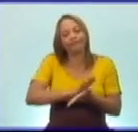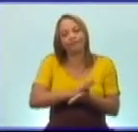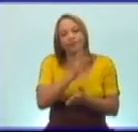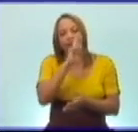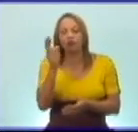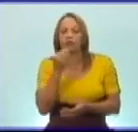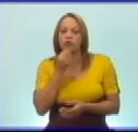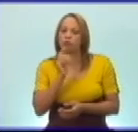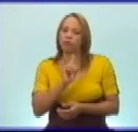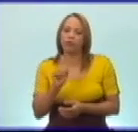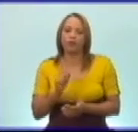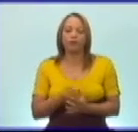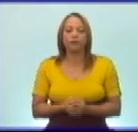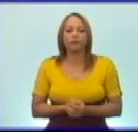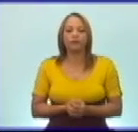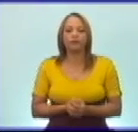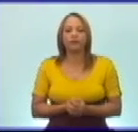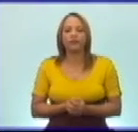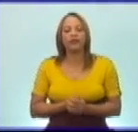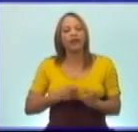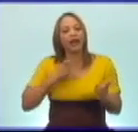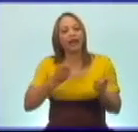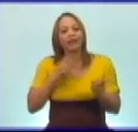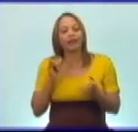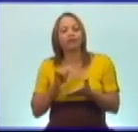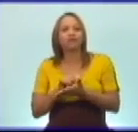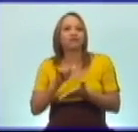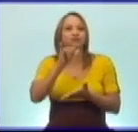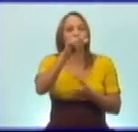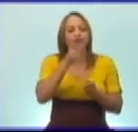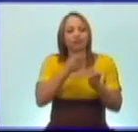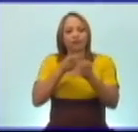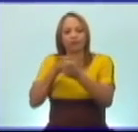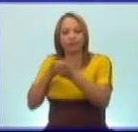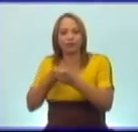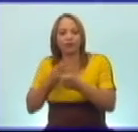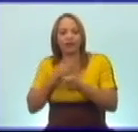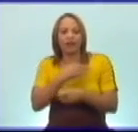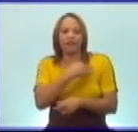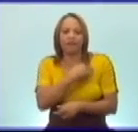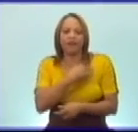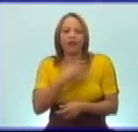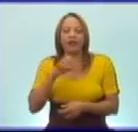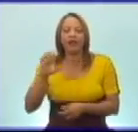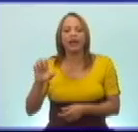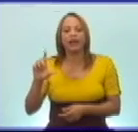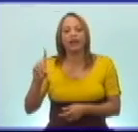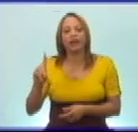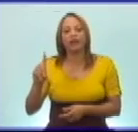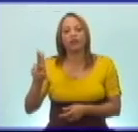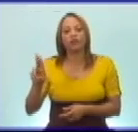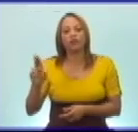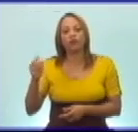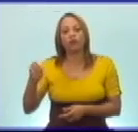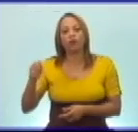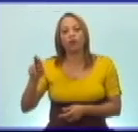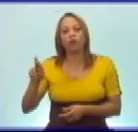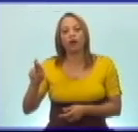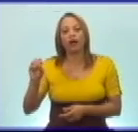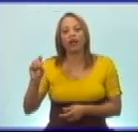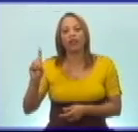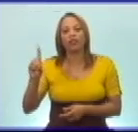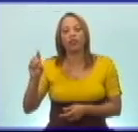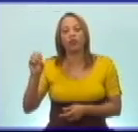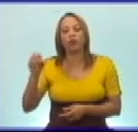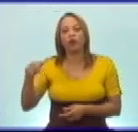derrotados. El ataque aéreo a las FARC. Eduardo García Delgado. Con su sangre escribió